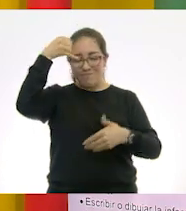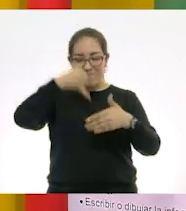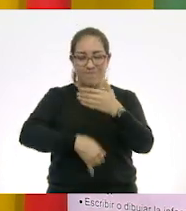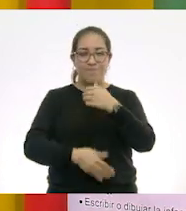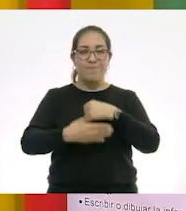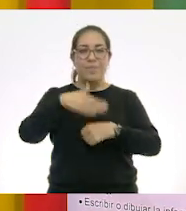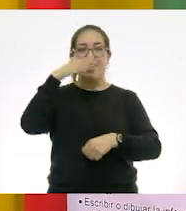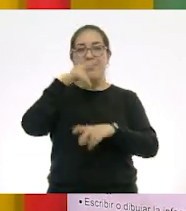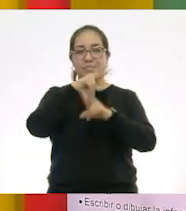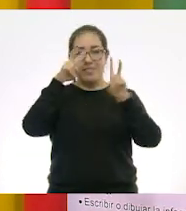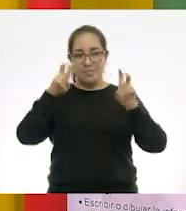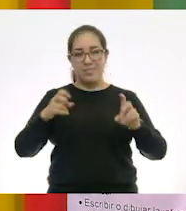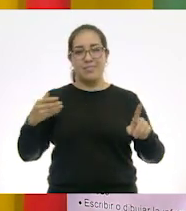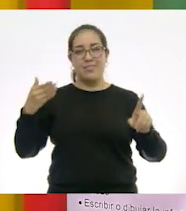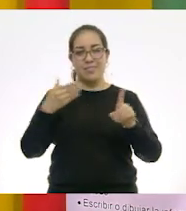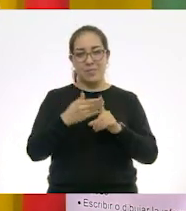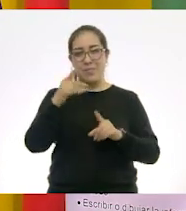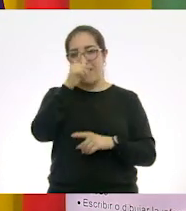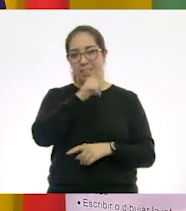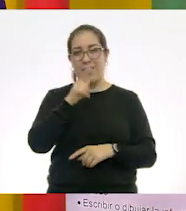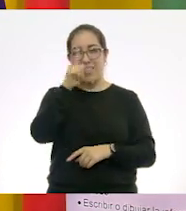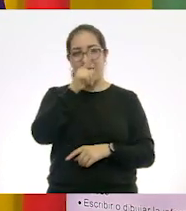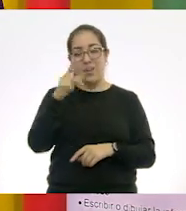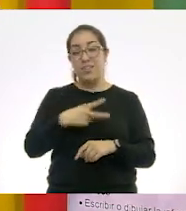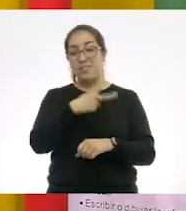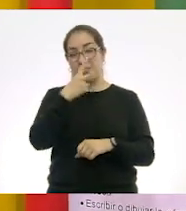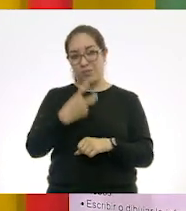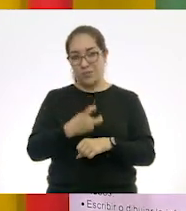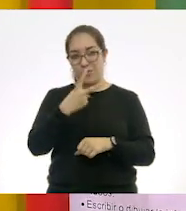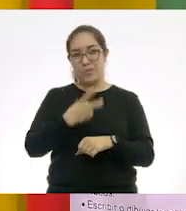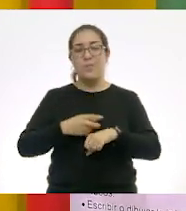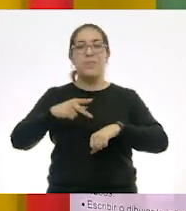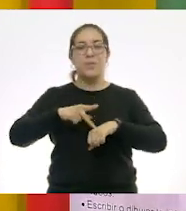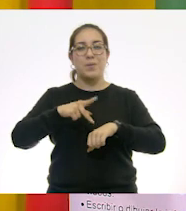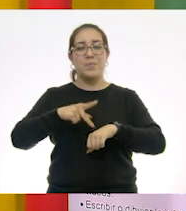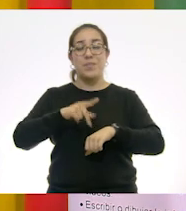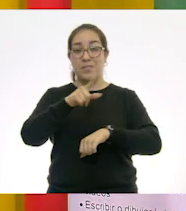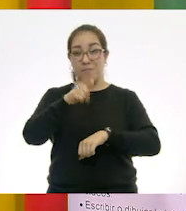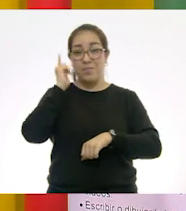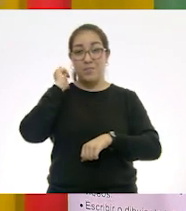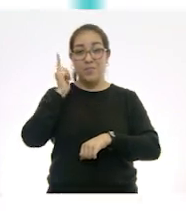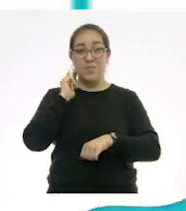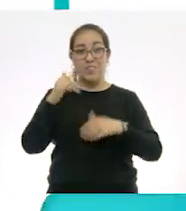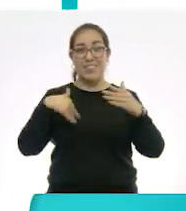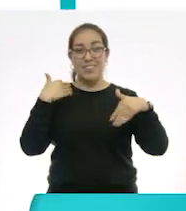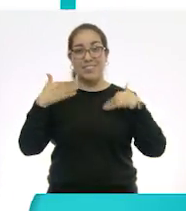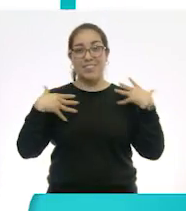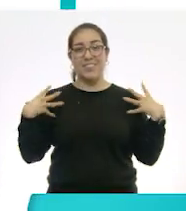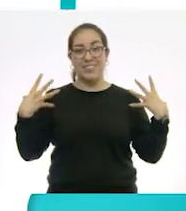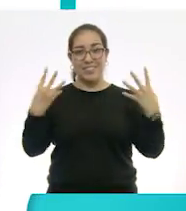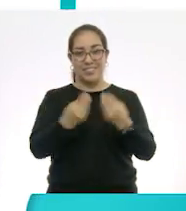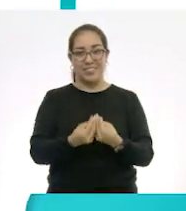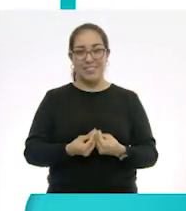asignatura, lengua materna de segundo grado. Espero lo hayas disfrutado tanto como nosotros.